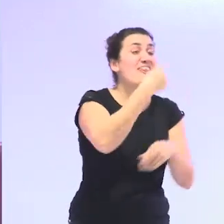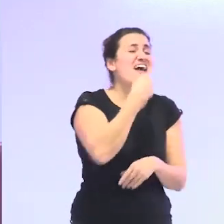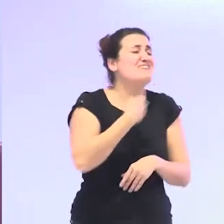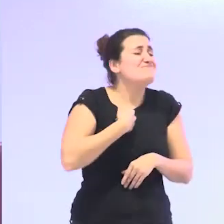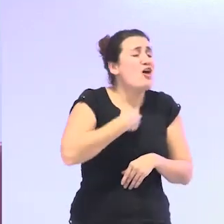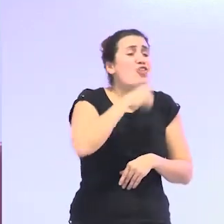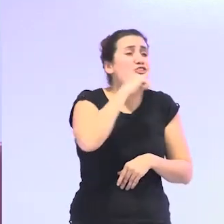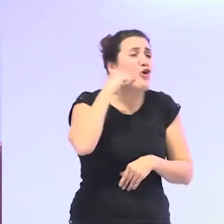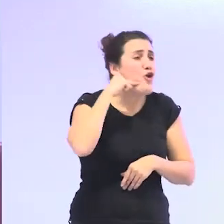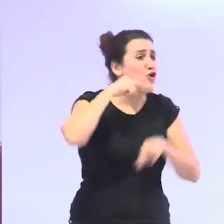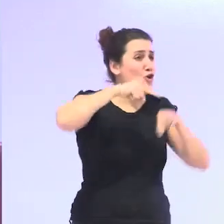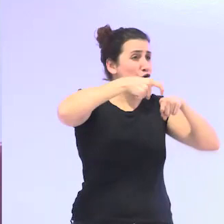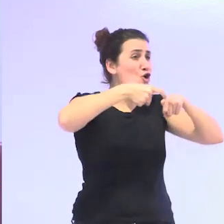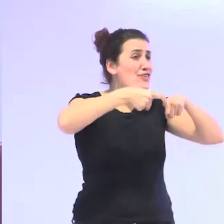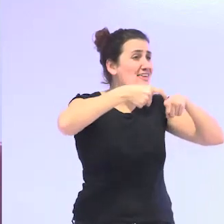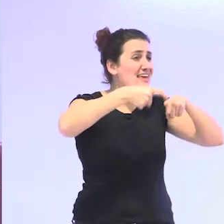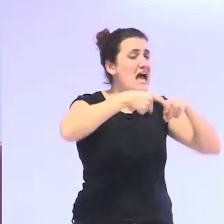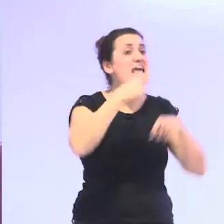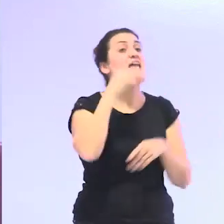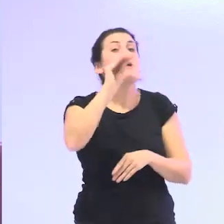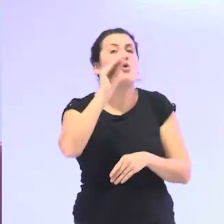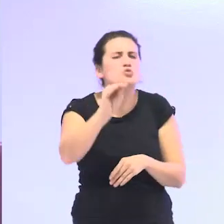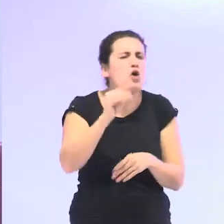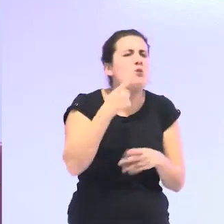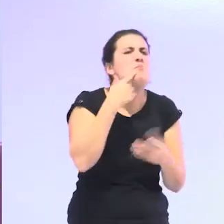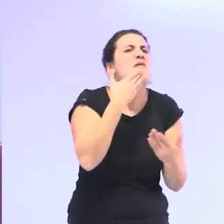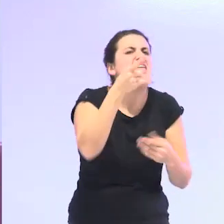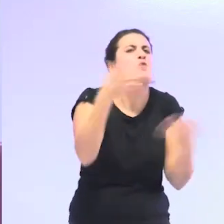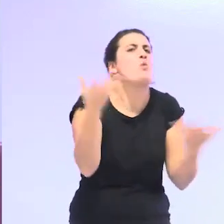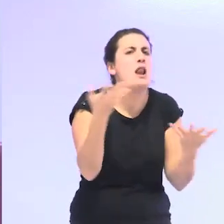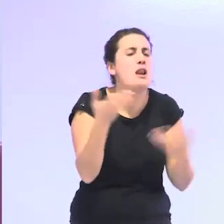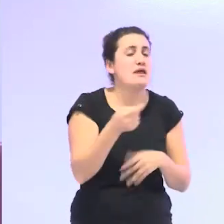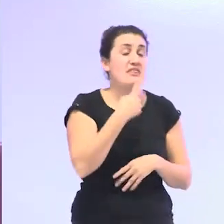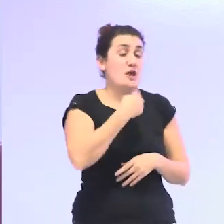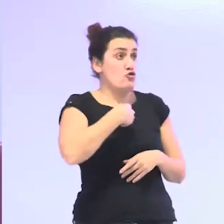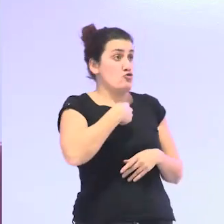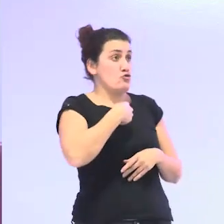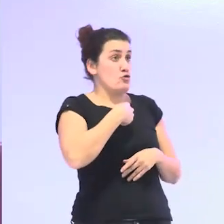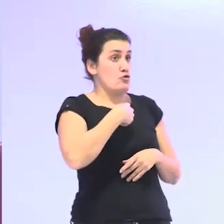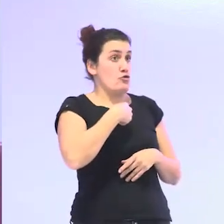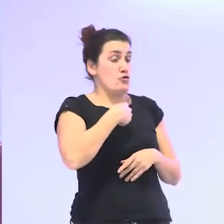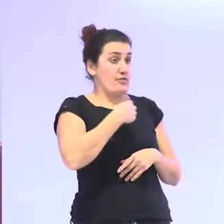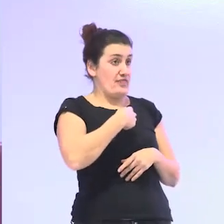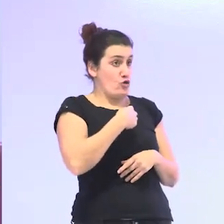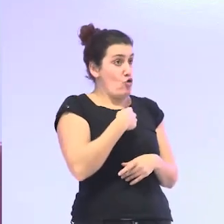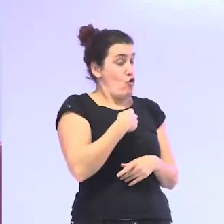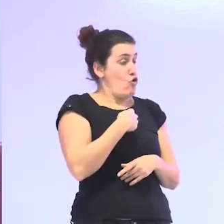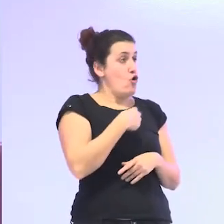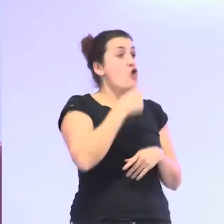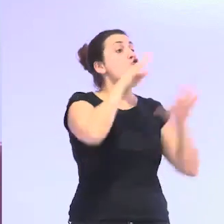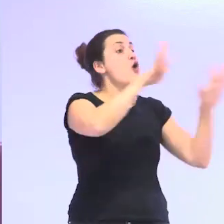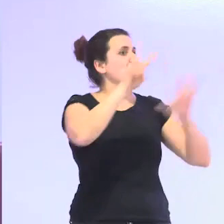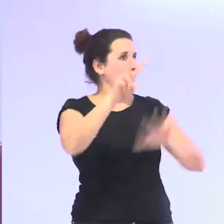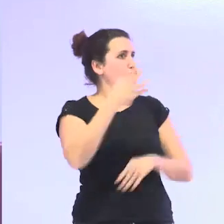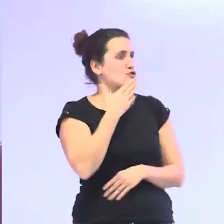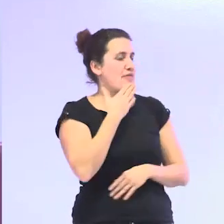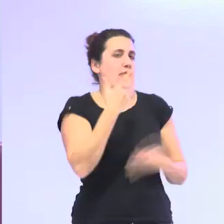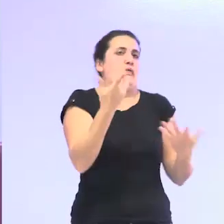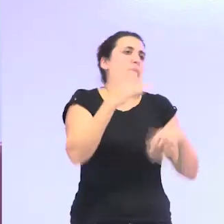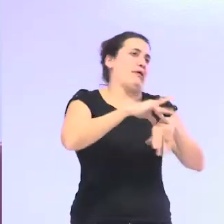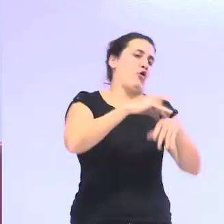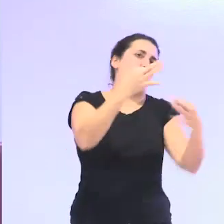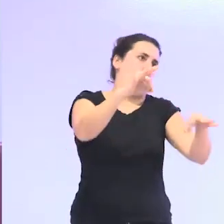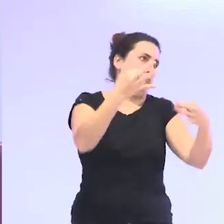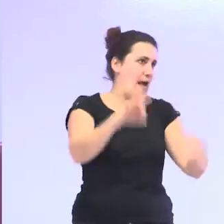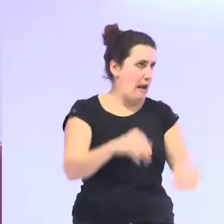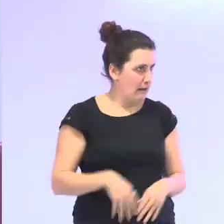que le duele la rodilla y le preguntó el médico que edad tenía y le dice el médico le dice el señor 92 años y le dice el médico